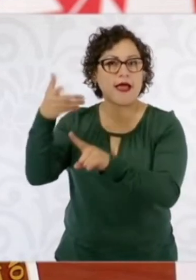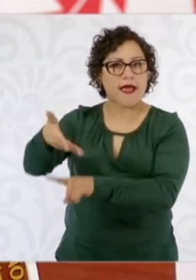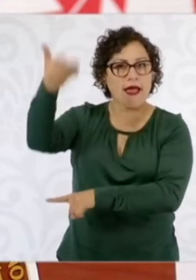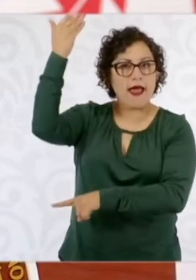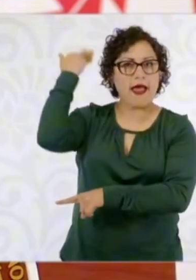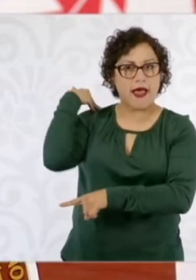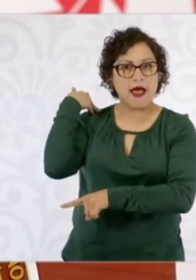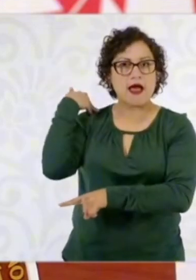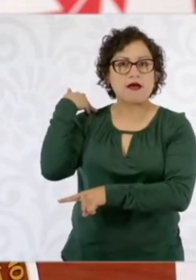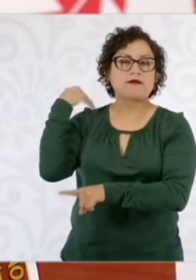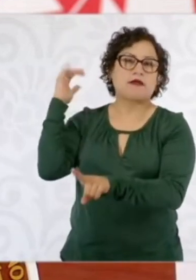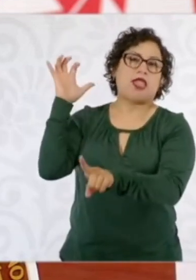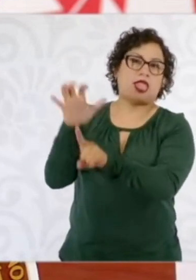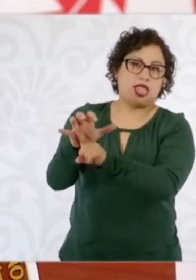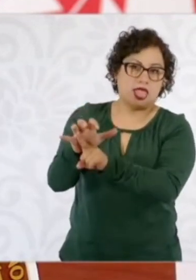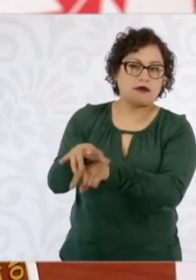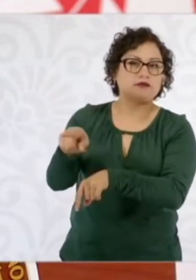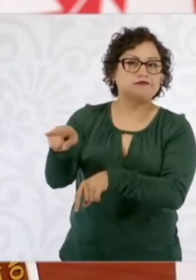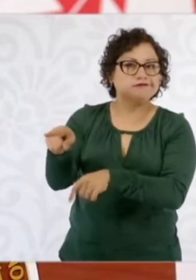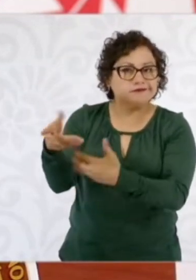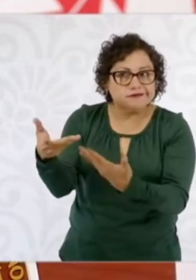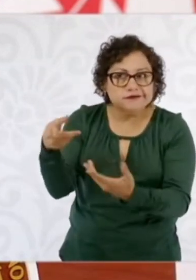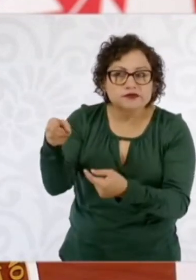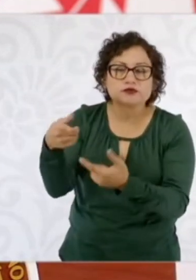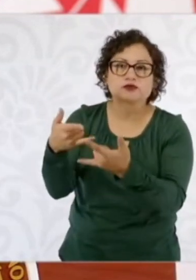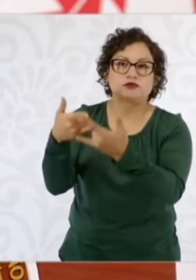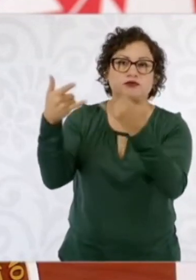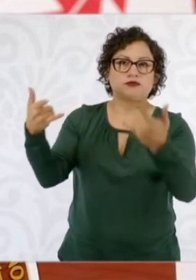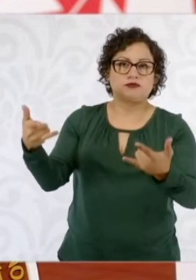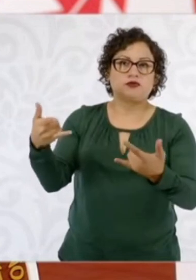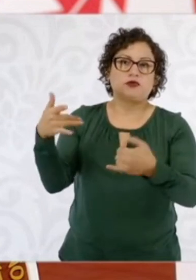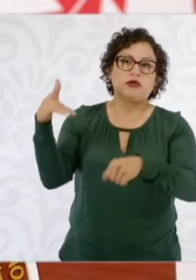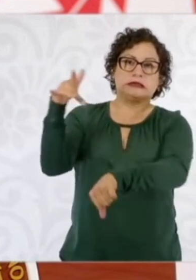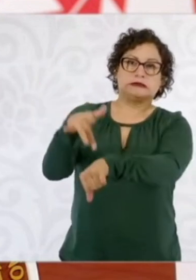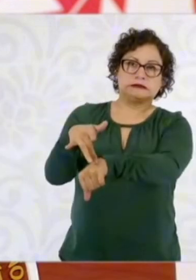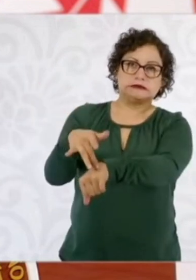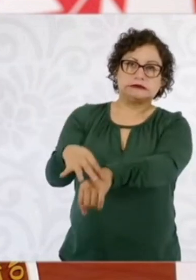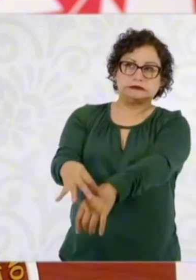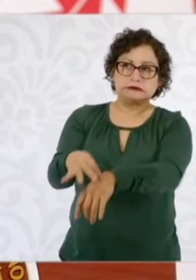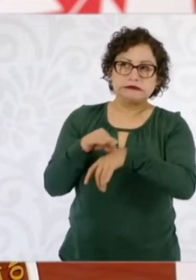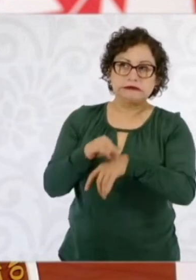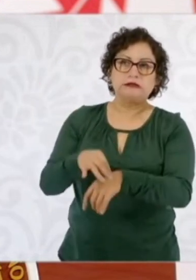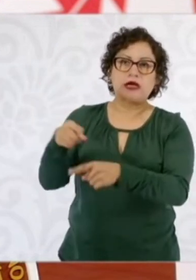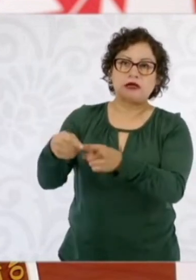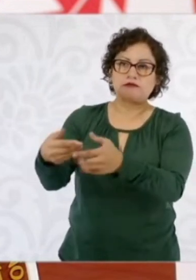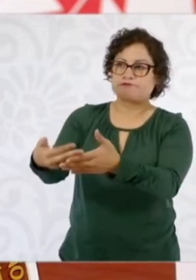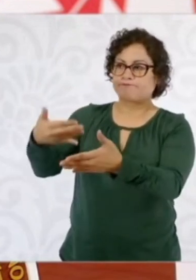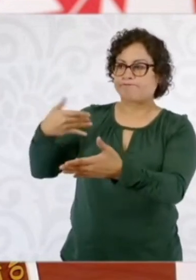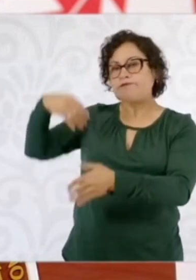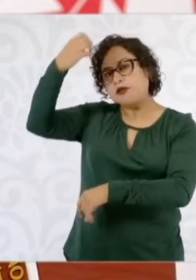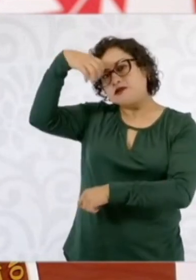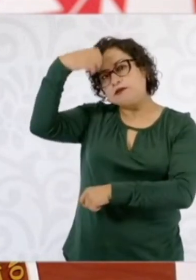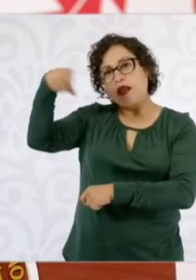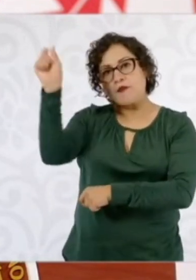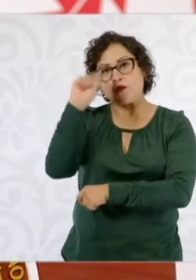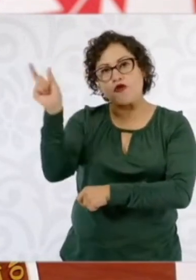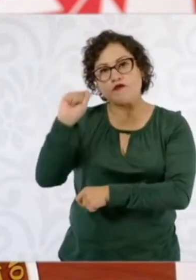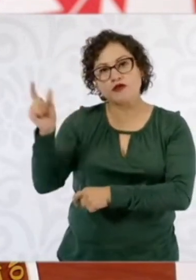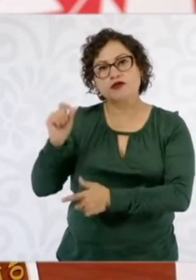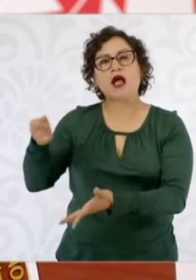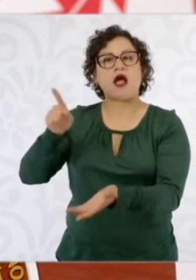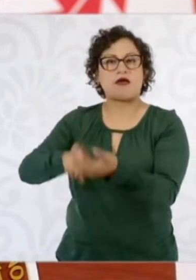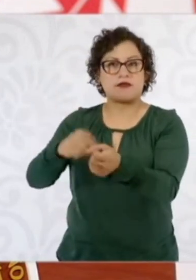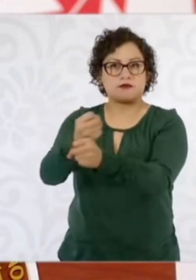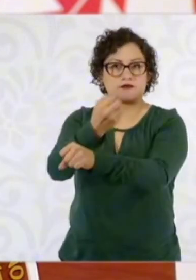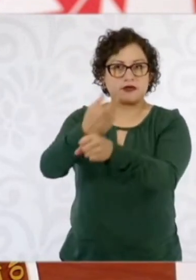y cómo tiene una historia de mucho profesionalismo en la Secretaría de